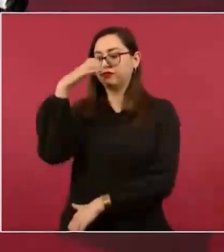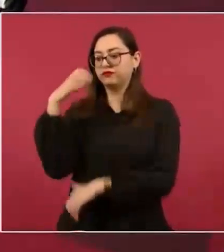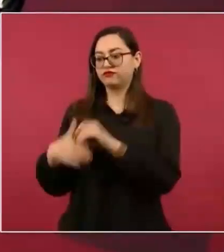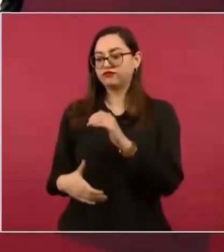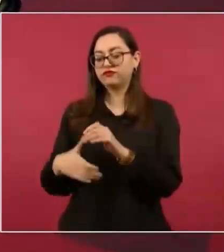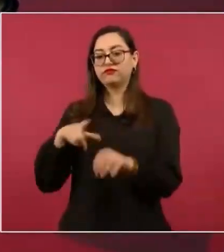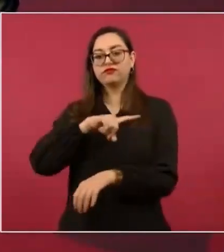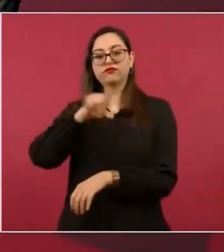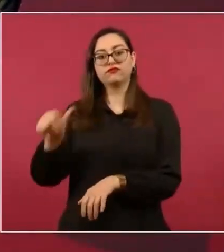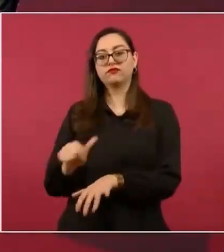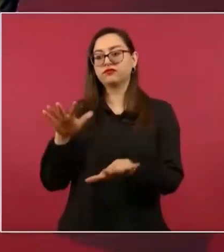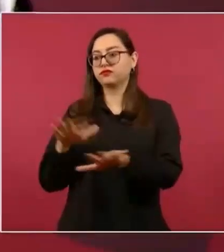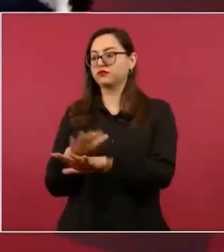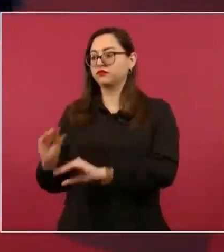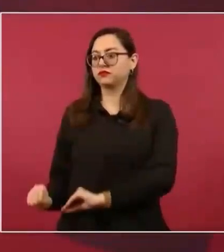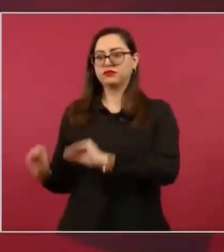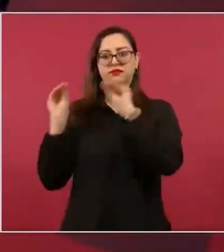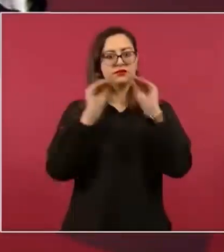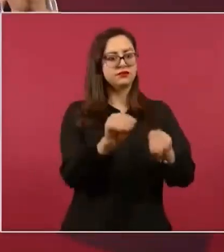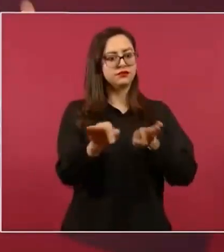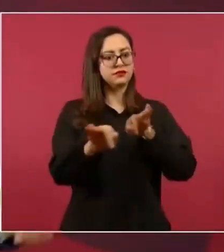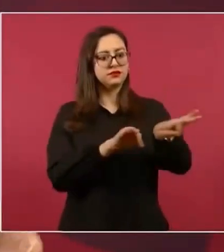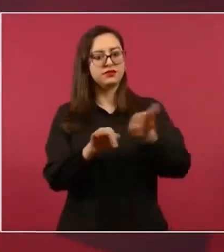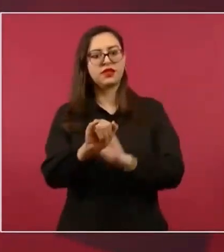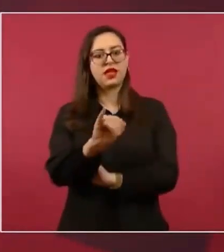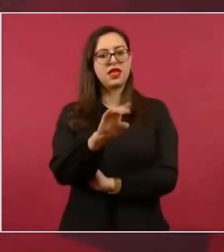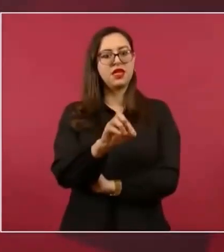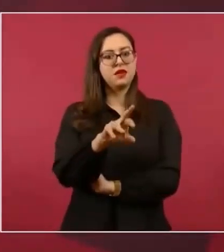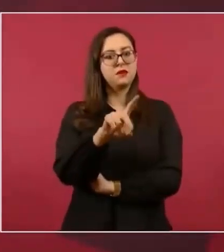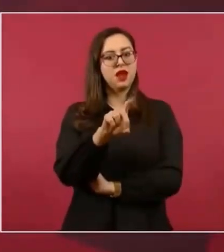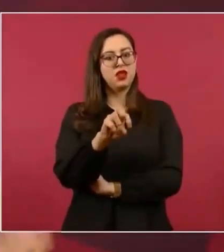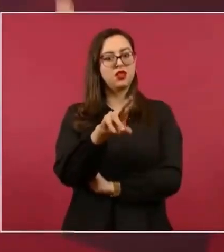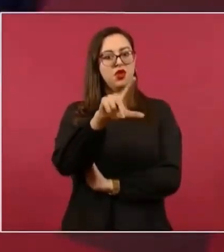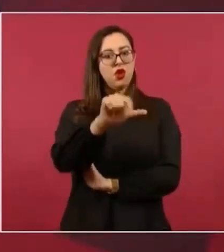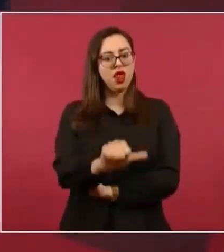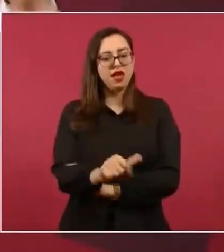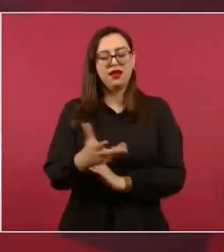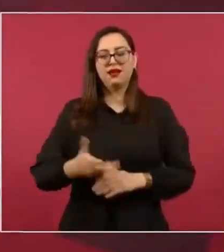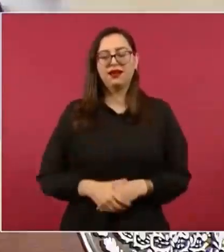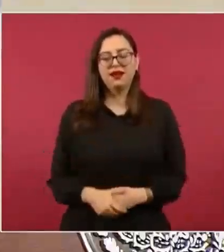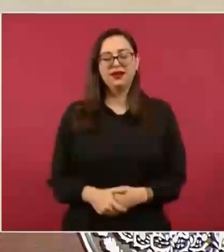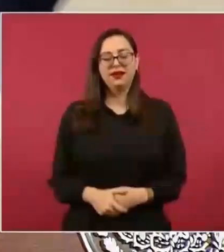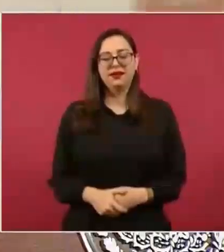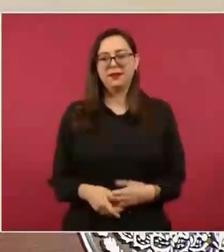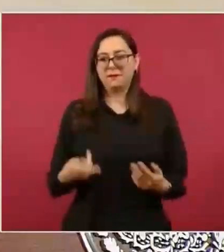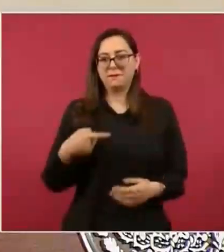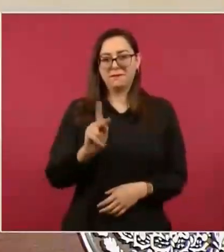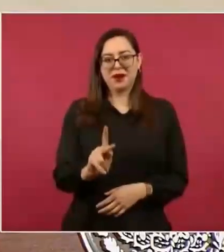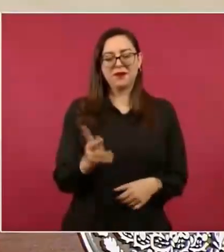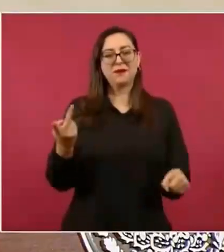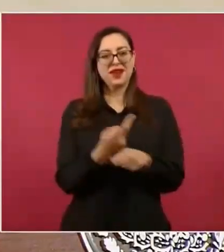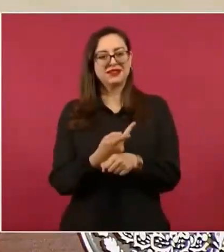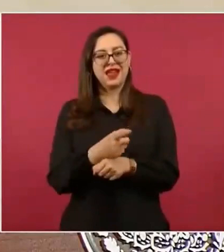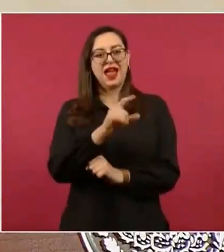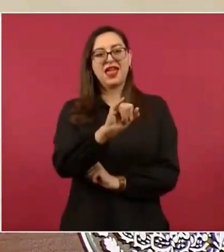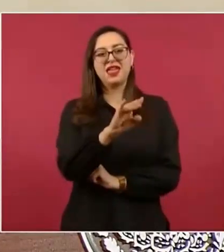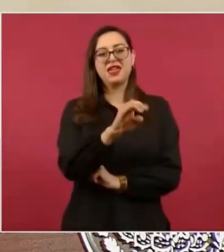en un monopolio durante el periodo neoliberal en México, que hacían lo que querían,